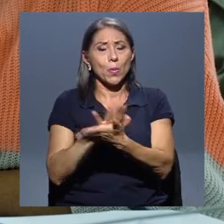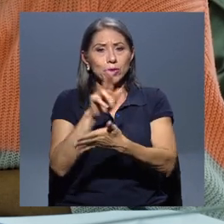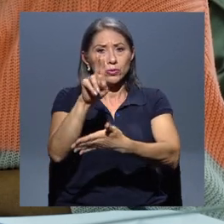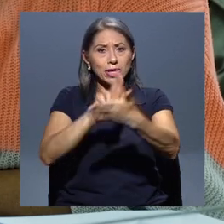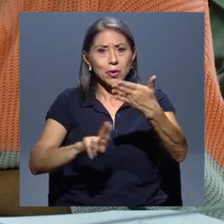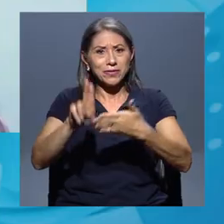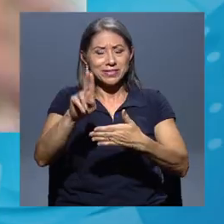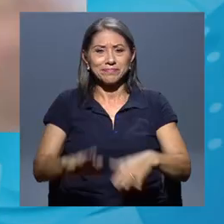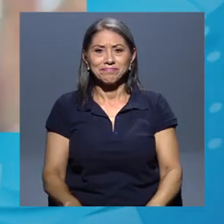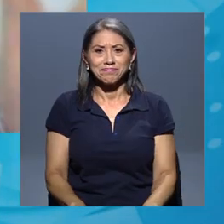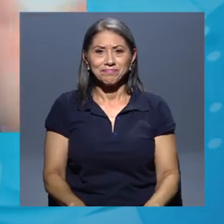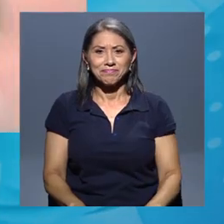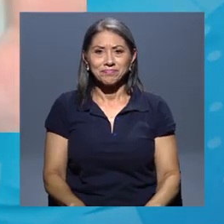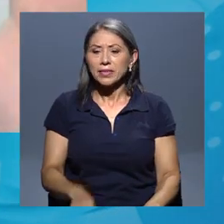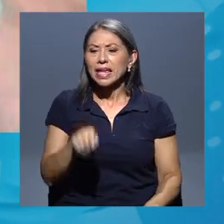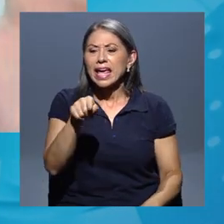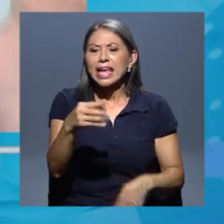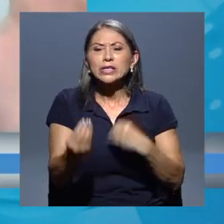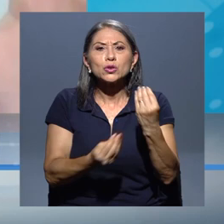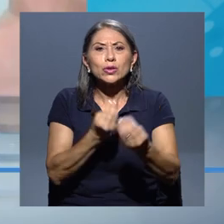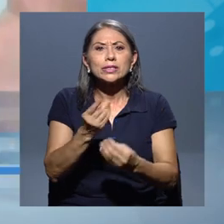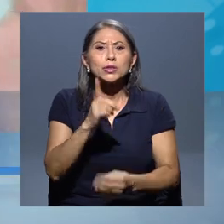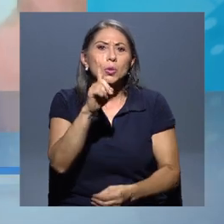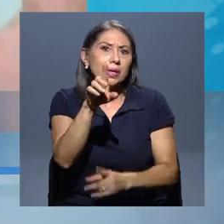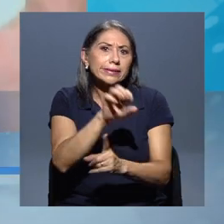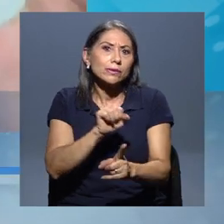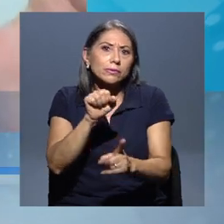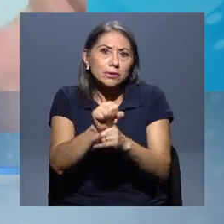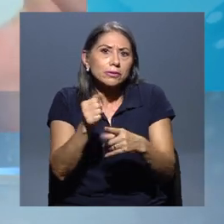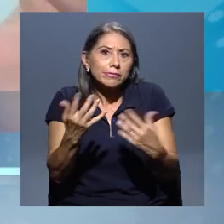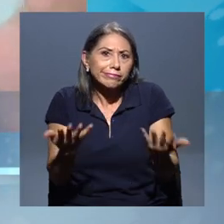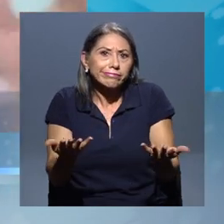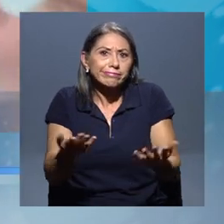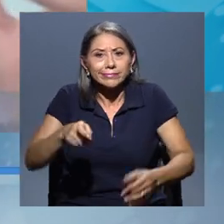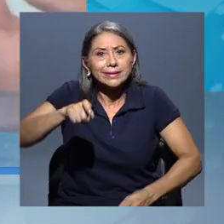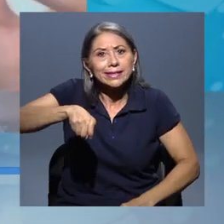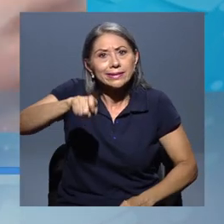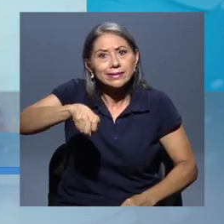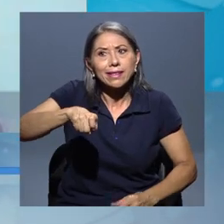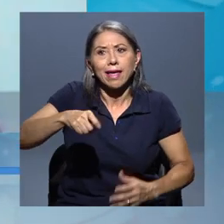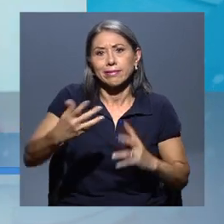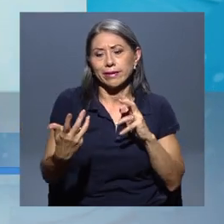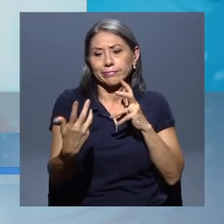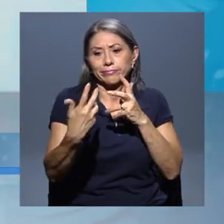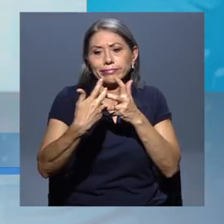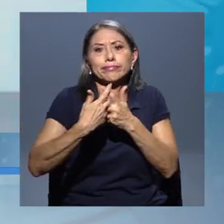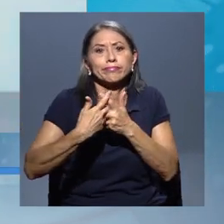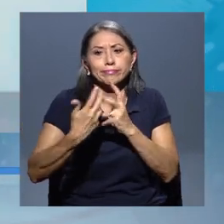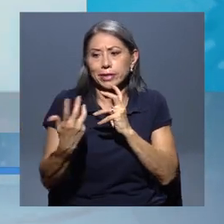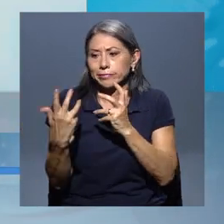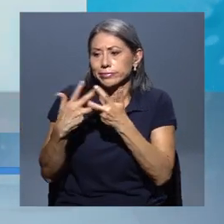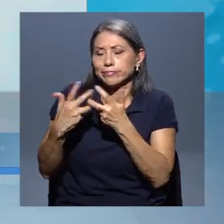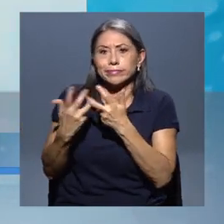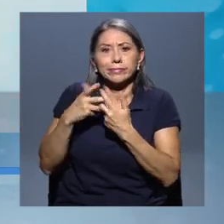universidad. Básicamente es una condición aquí muy obvia de necesidad de adaptarse a las tecnologías